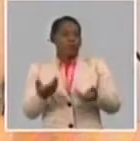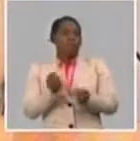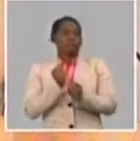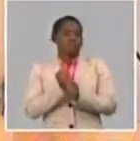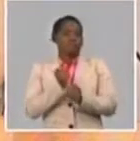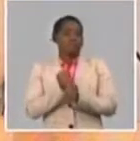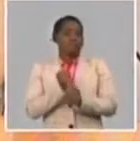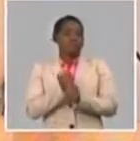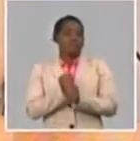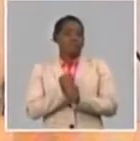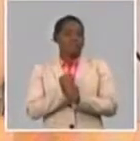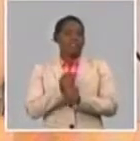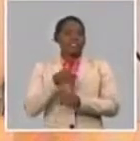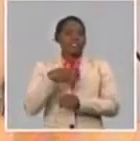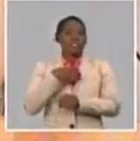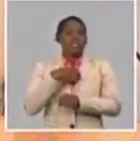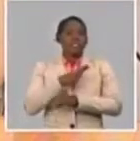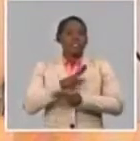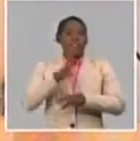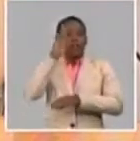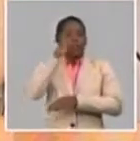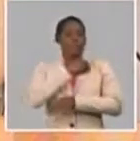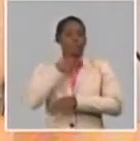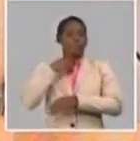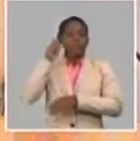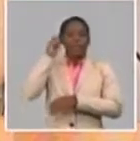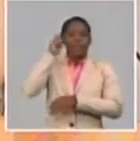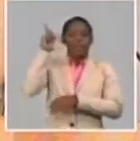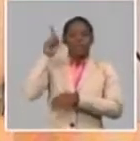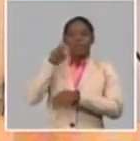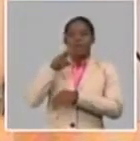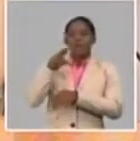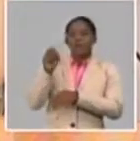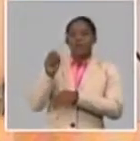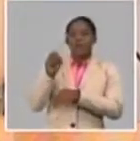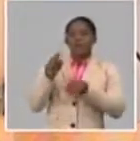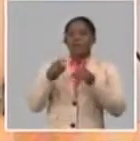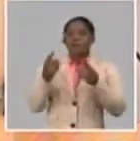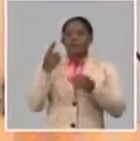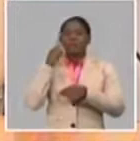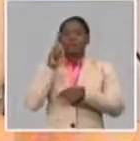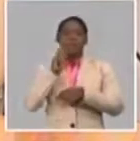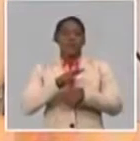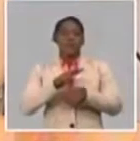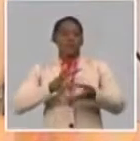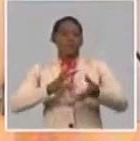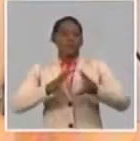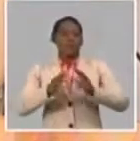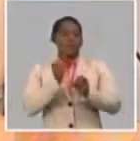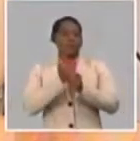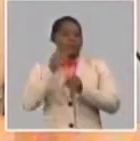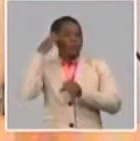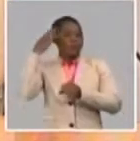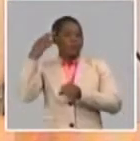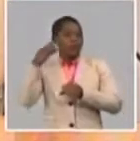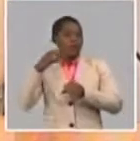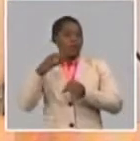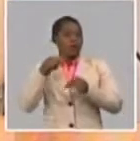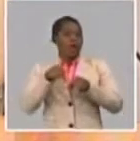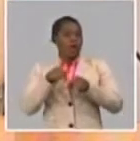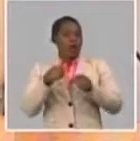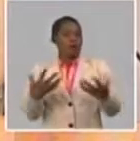experiencia, es importante que se diga explícitamente que el concepto de psicología de la salud es autóctono cubano.